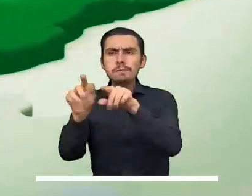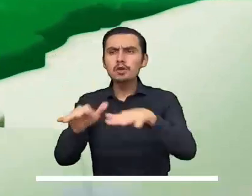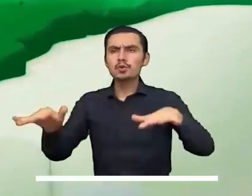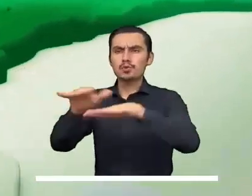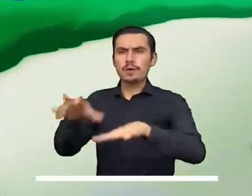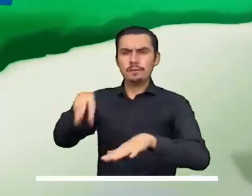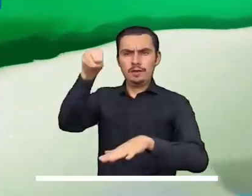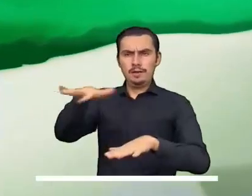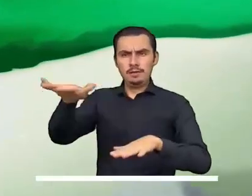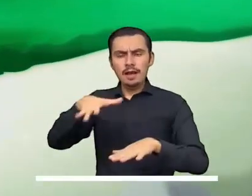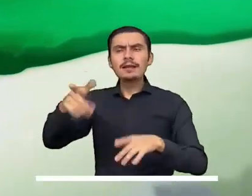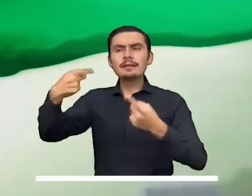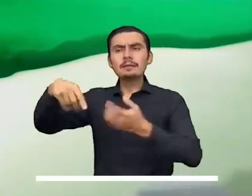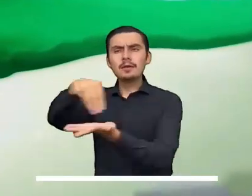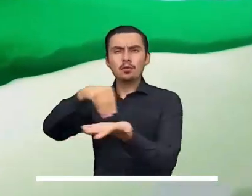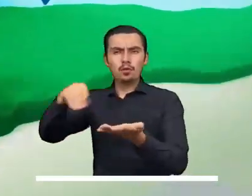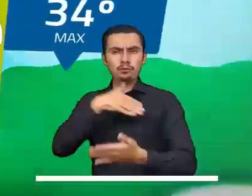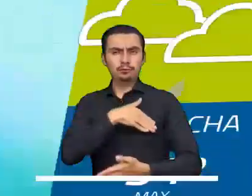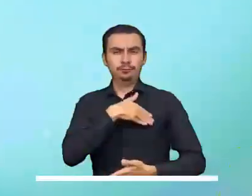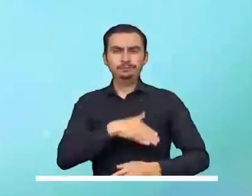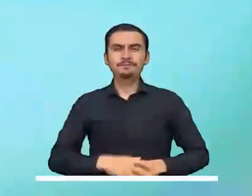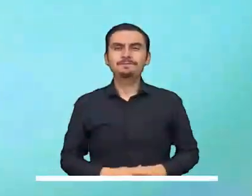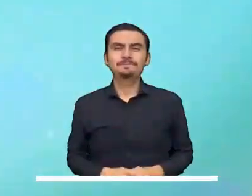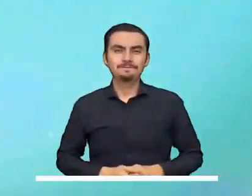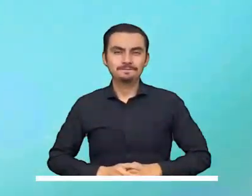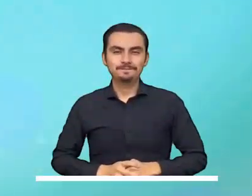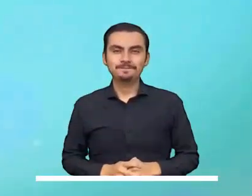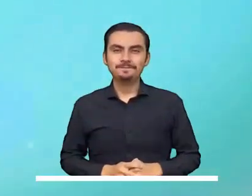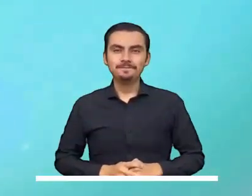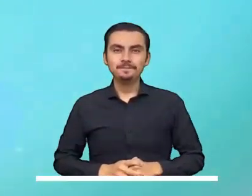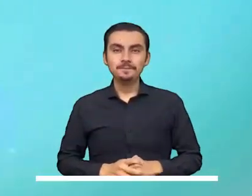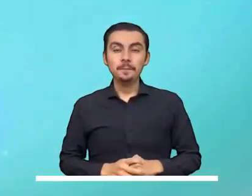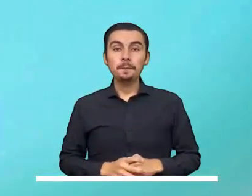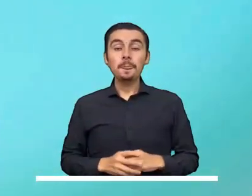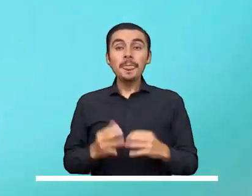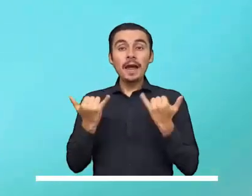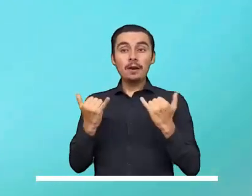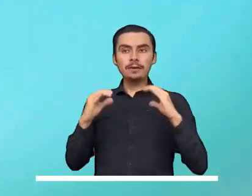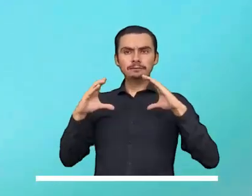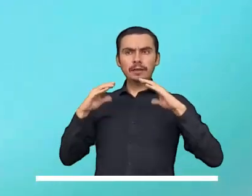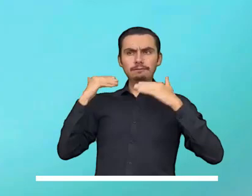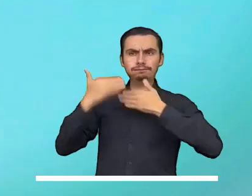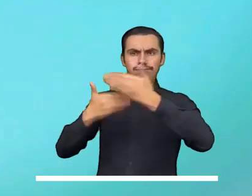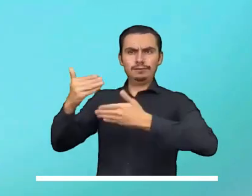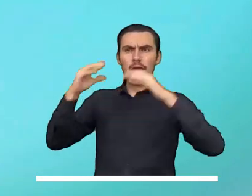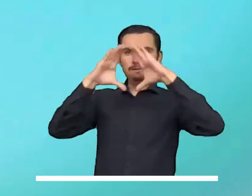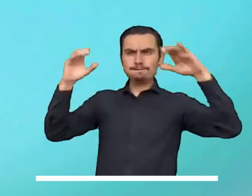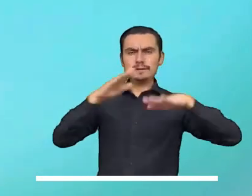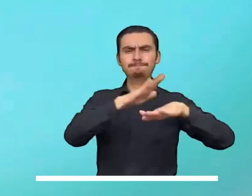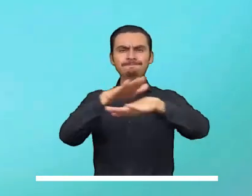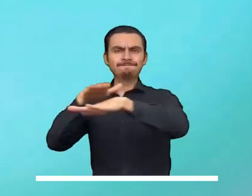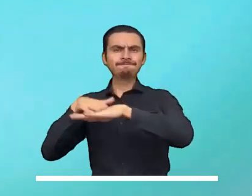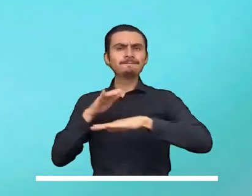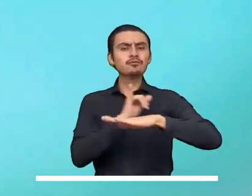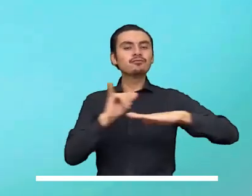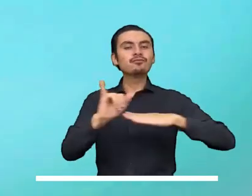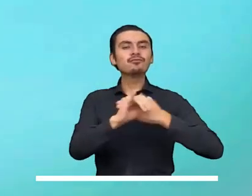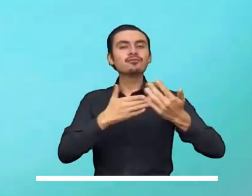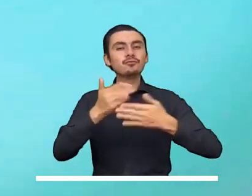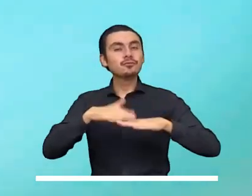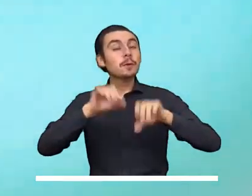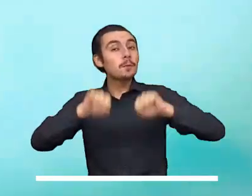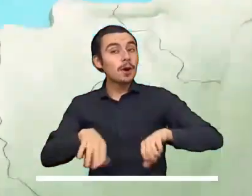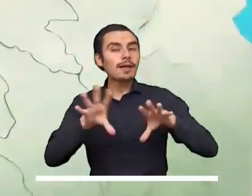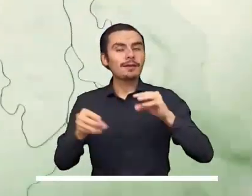Bolívar. La nubosidad parcial prevista en el archipiélago podría llegar acompañada de condiciones secas en el área.